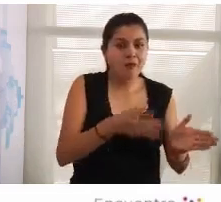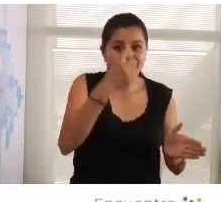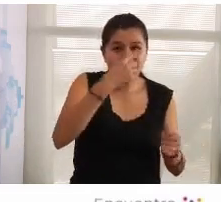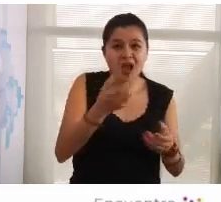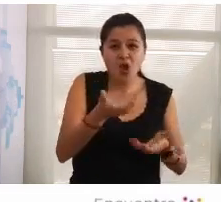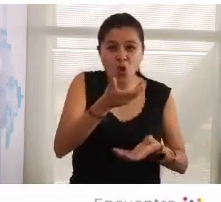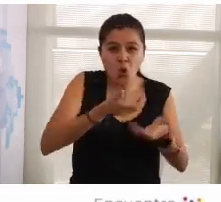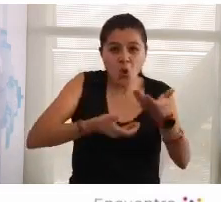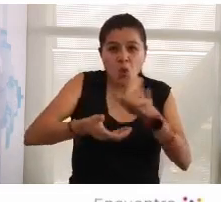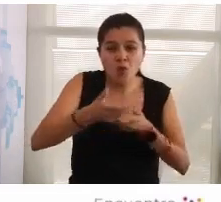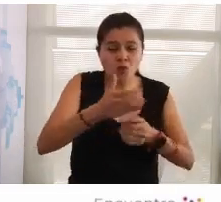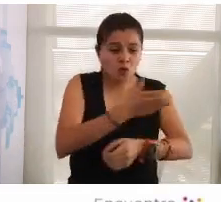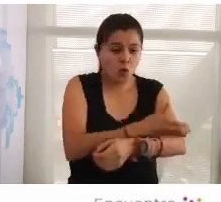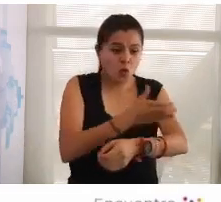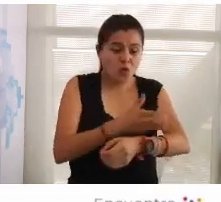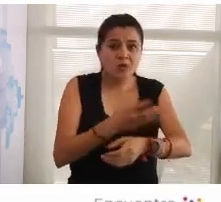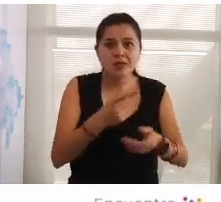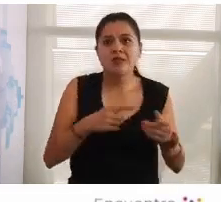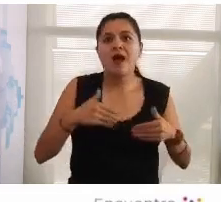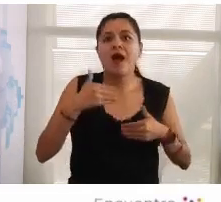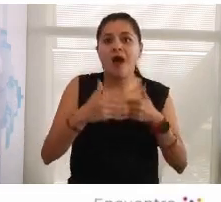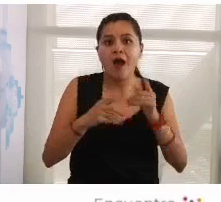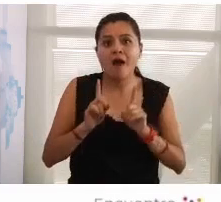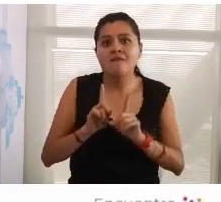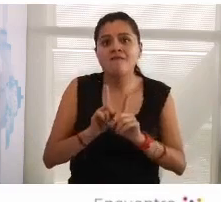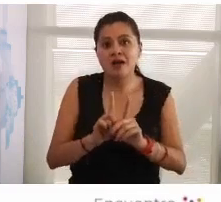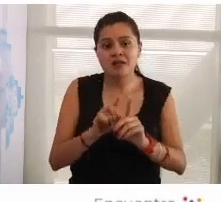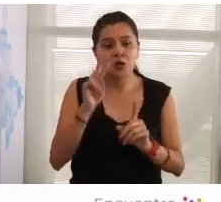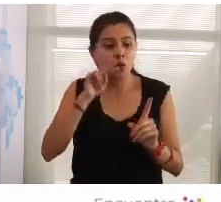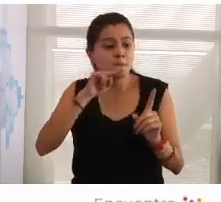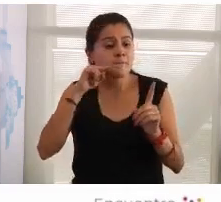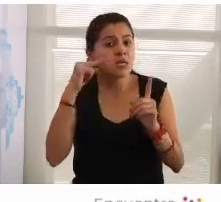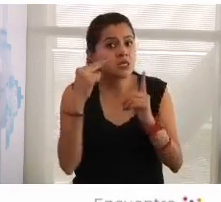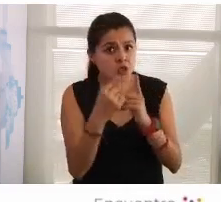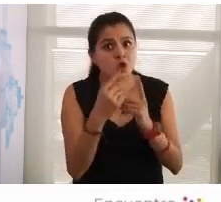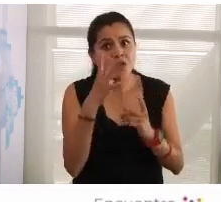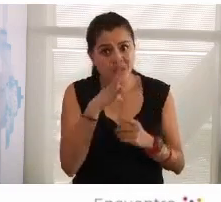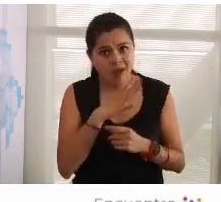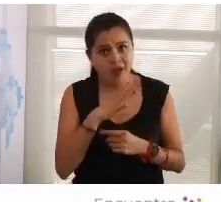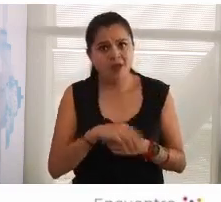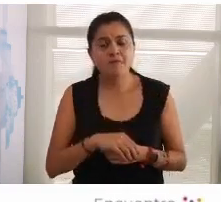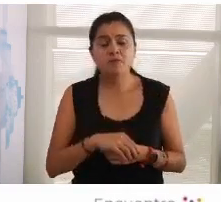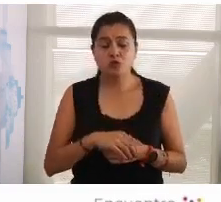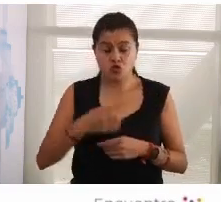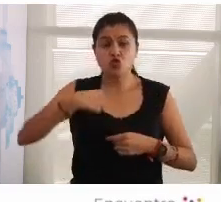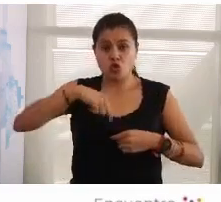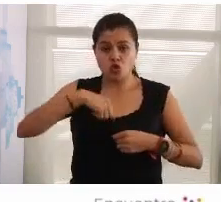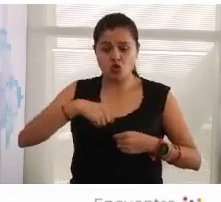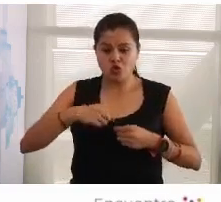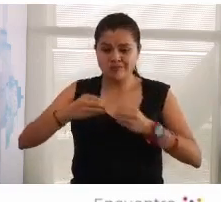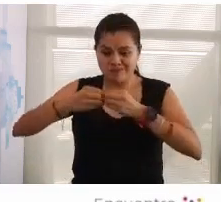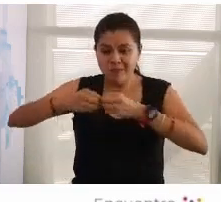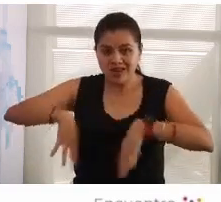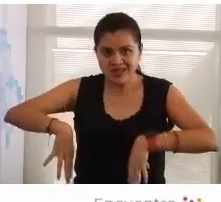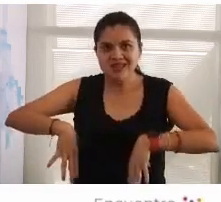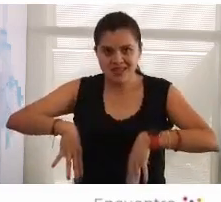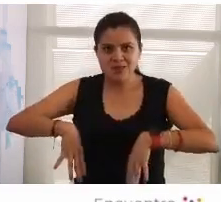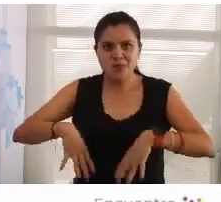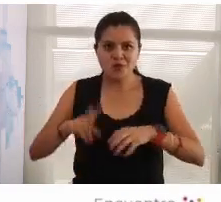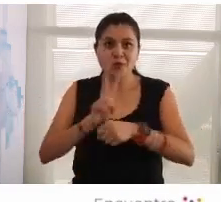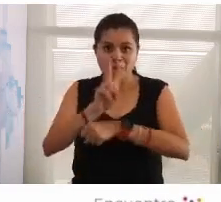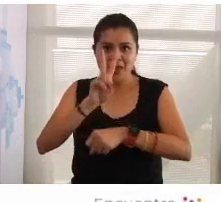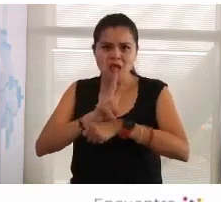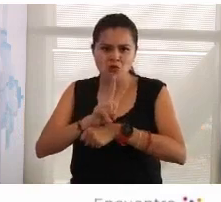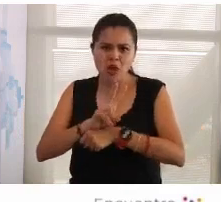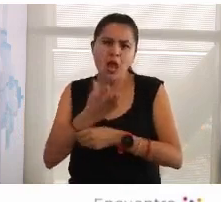comunidad avance, ¿no? con visión de colectivo. Nosotros perdimos la democracia en Venezuela, la democracia que teníamos que no era